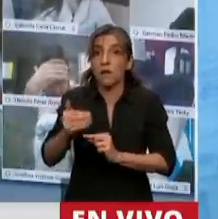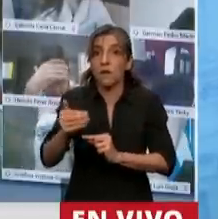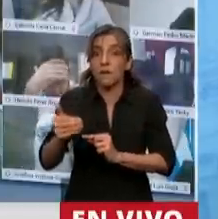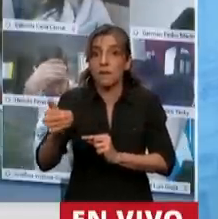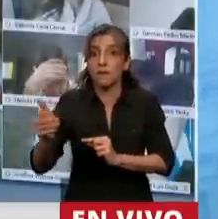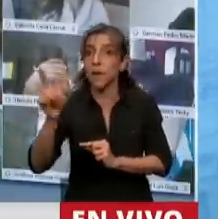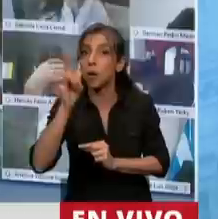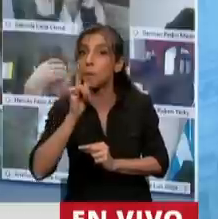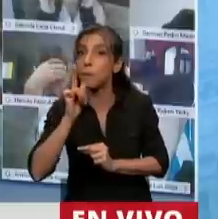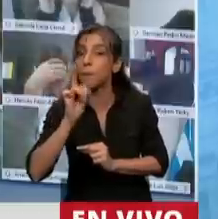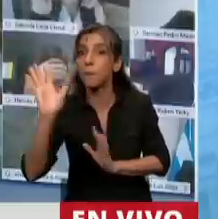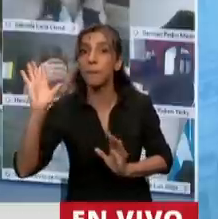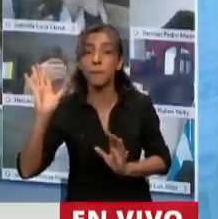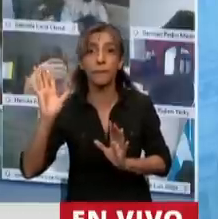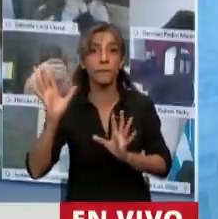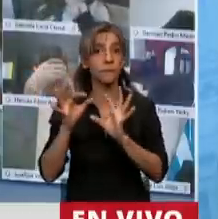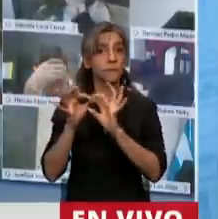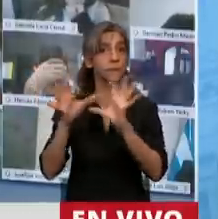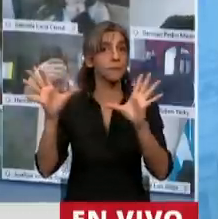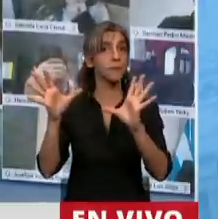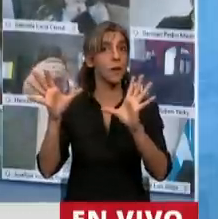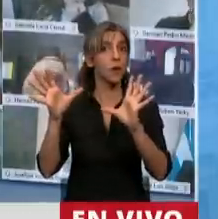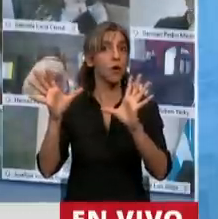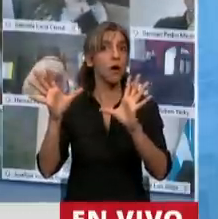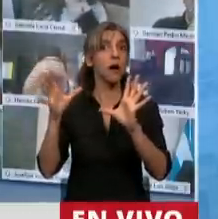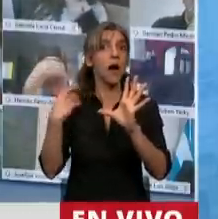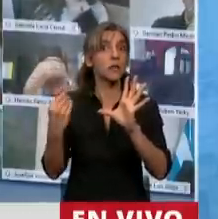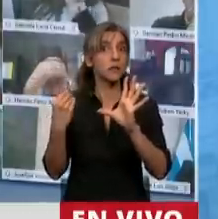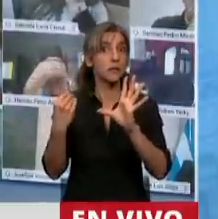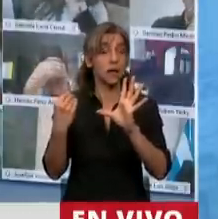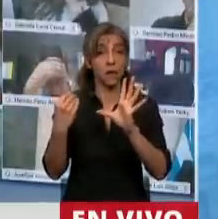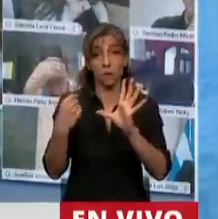pseudo-democracias del mundo, como por ejemplo Venezuela.